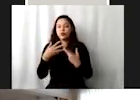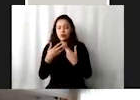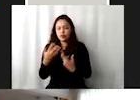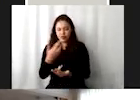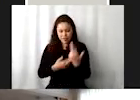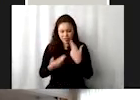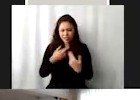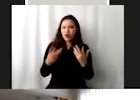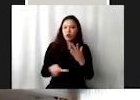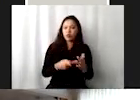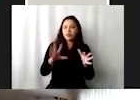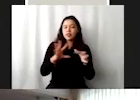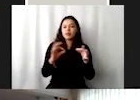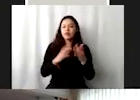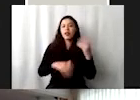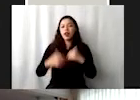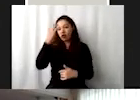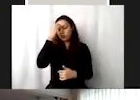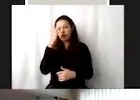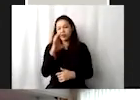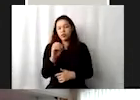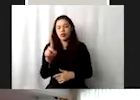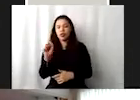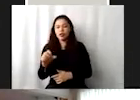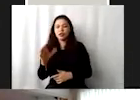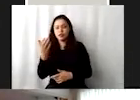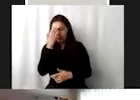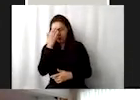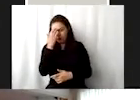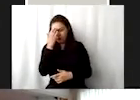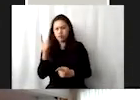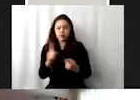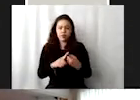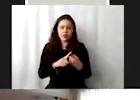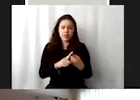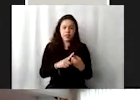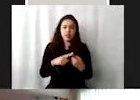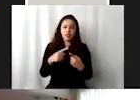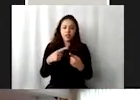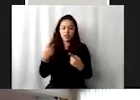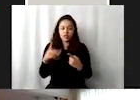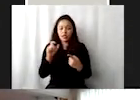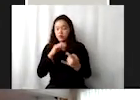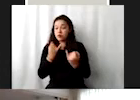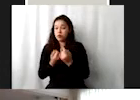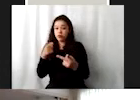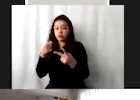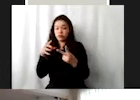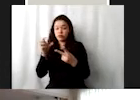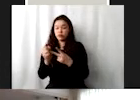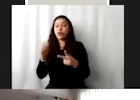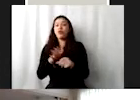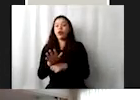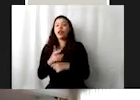conocer todos los ODS, tanto los ODS como tal, como sus metas. Y vamos a hacer un pequeño